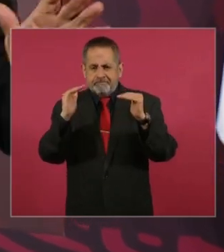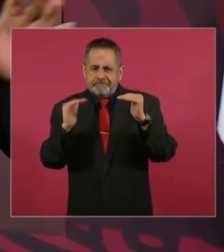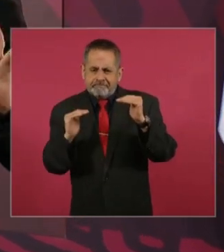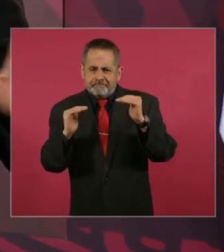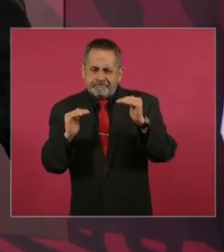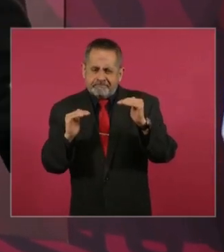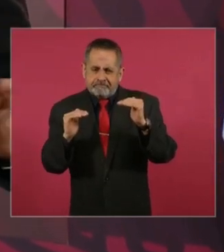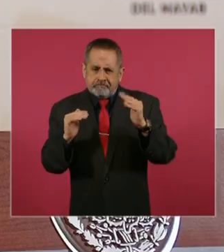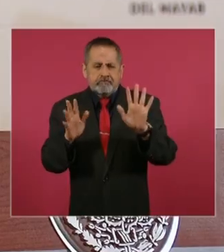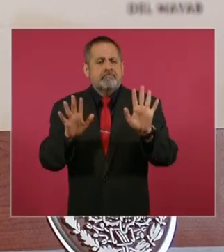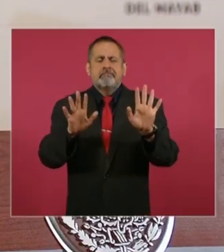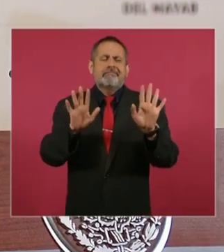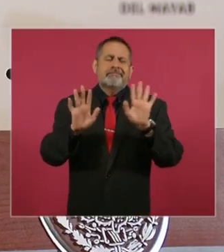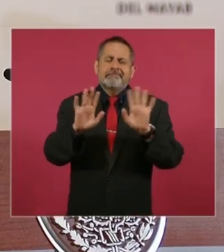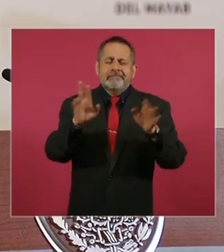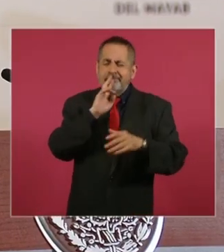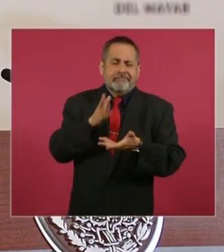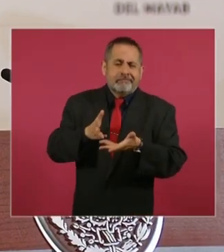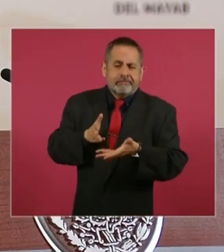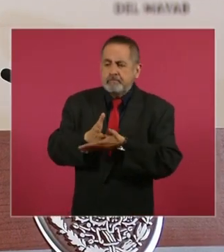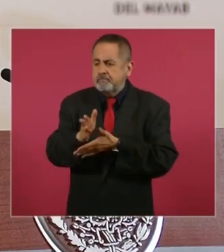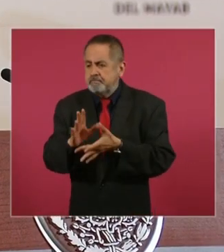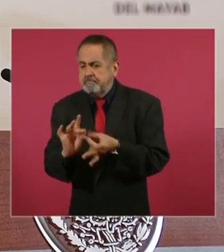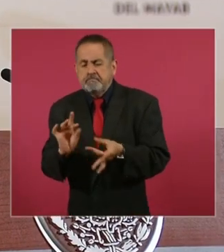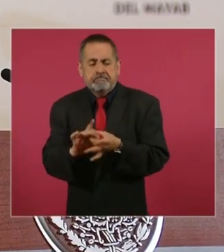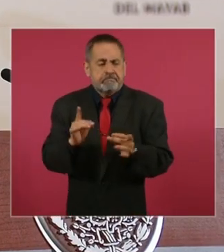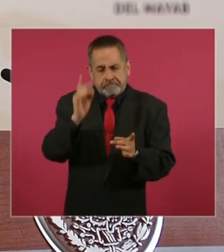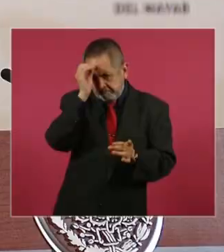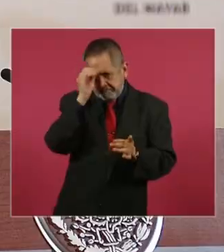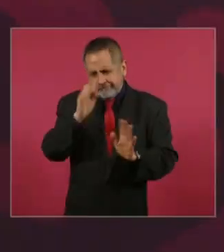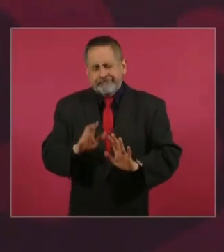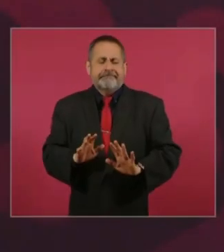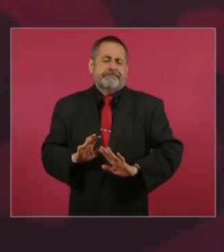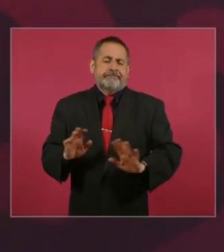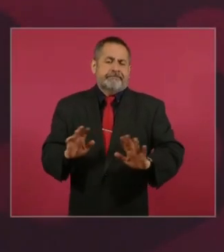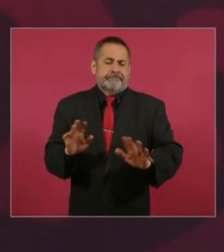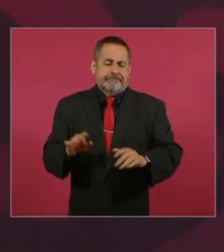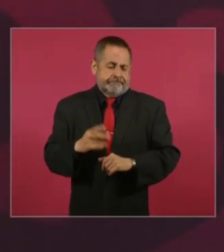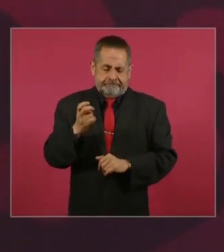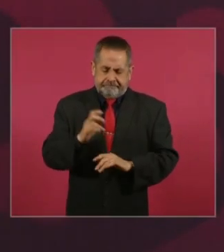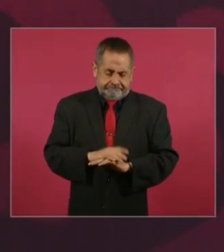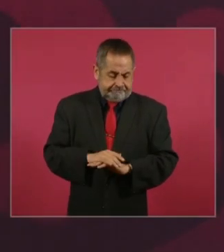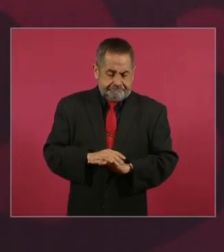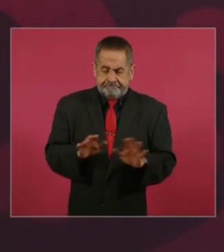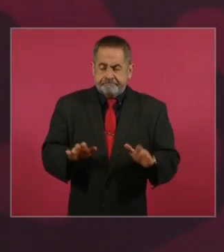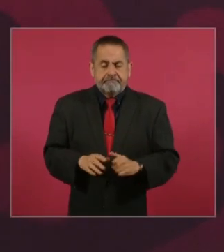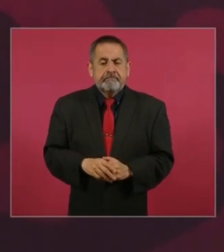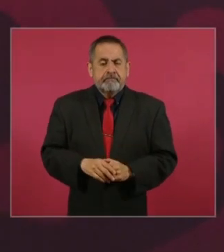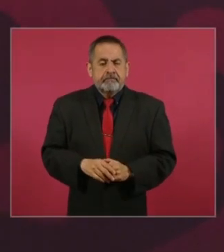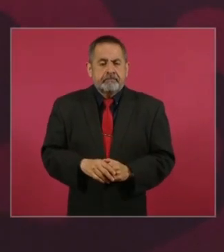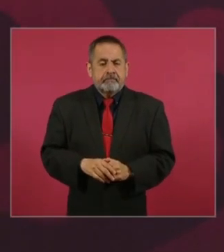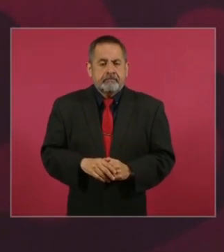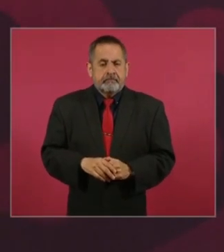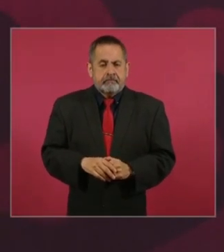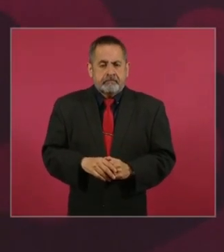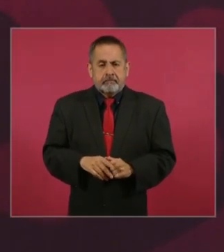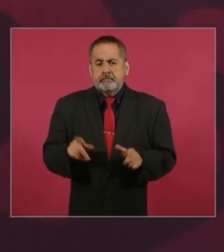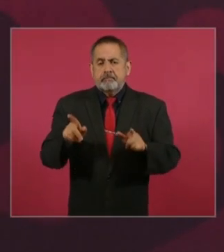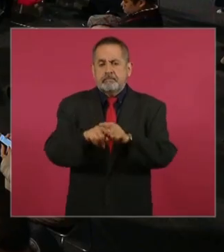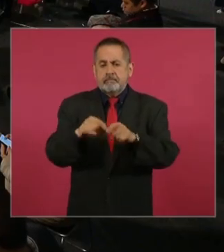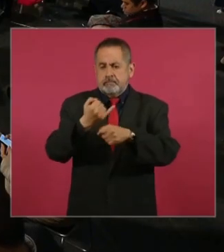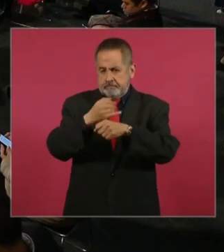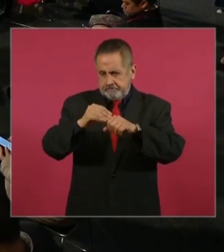pero no podemos meternos en eso, nada más para